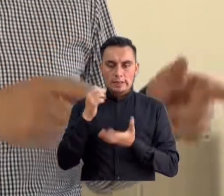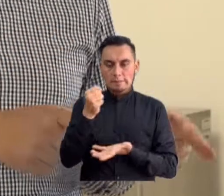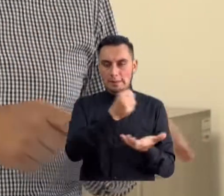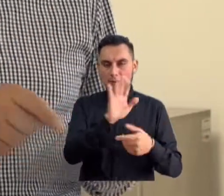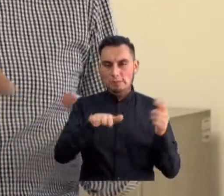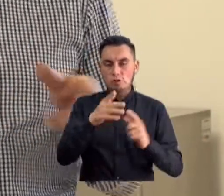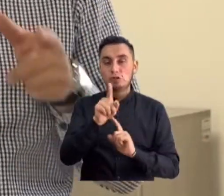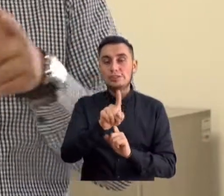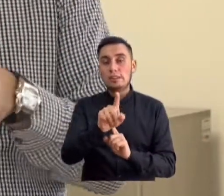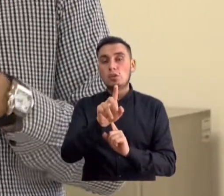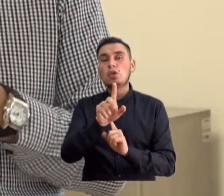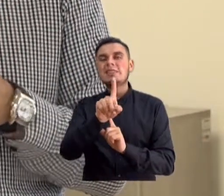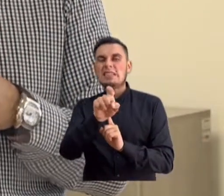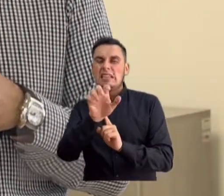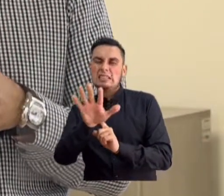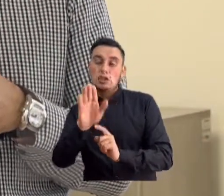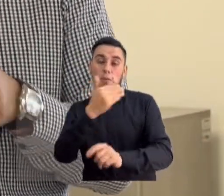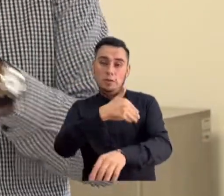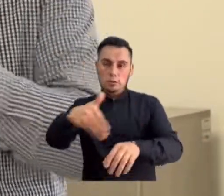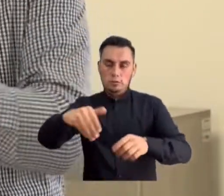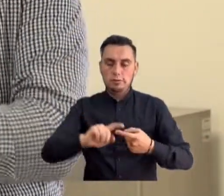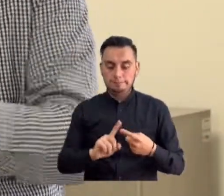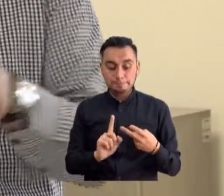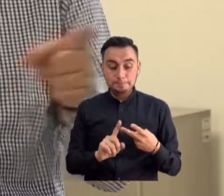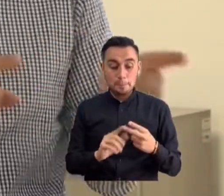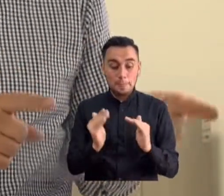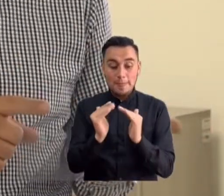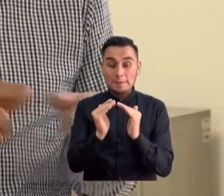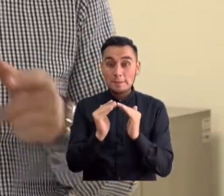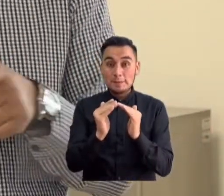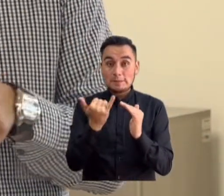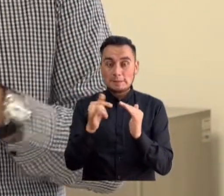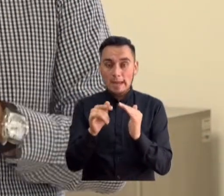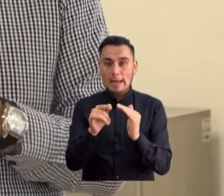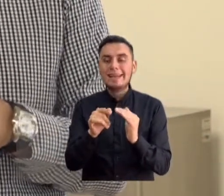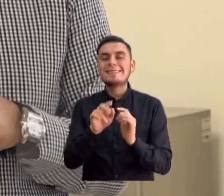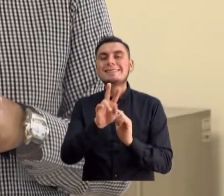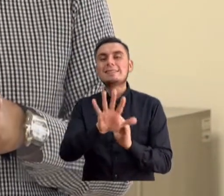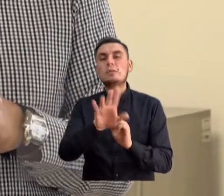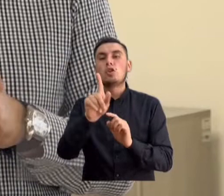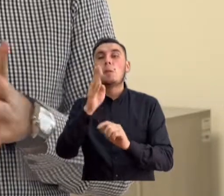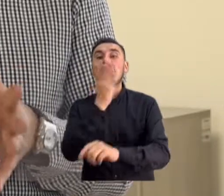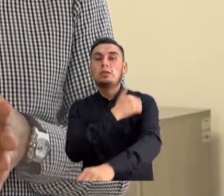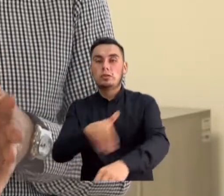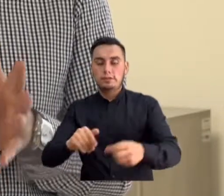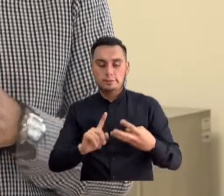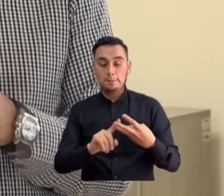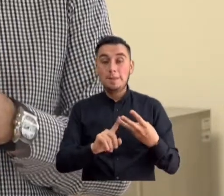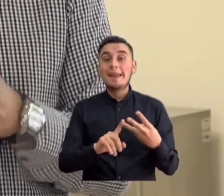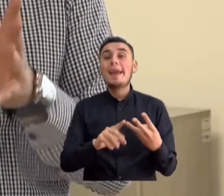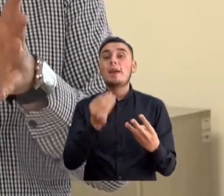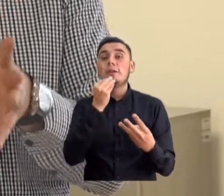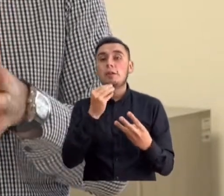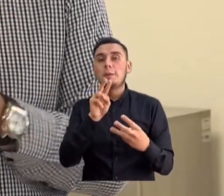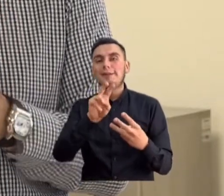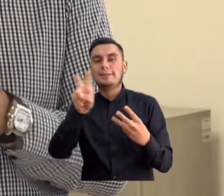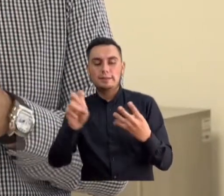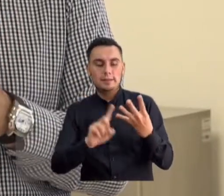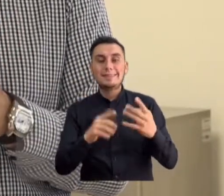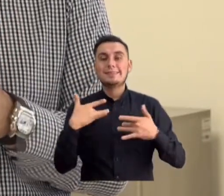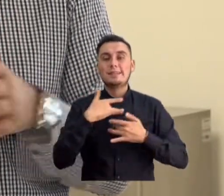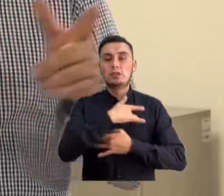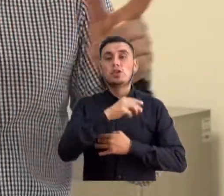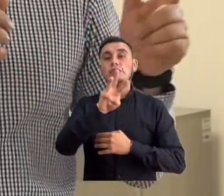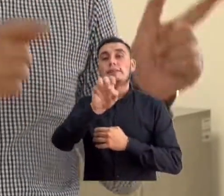invertir cerca de 65 billones de pesos para vivienda de esas víctimas 51 billones, alimentación 27, salud